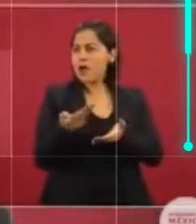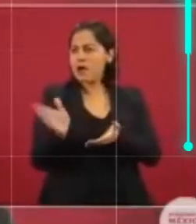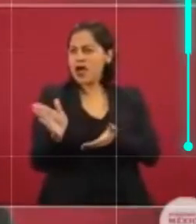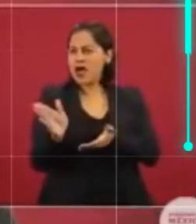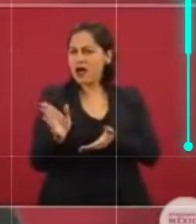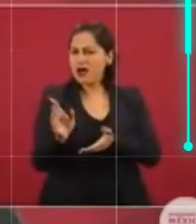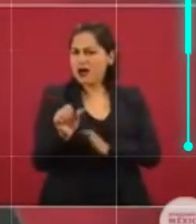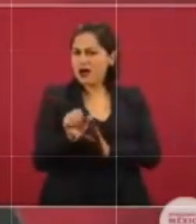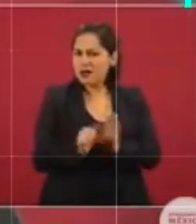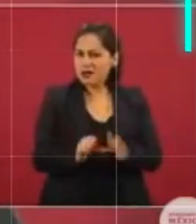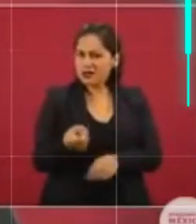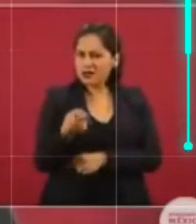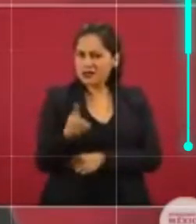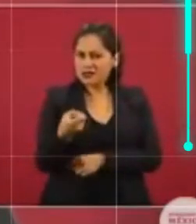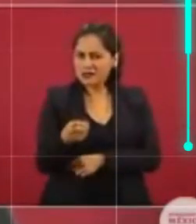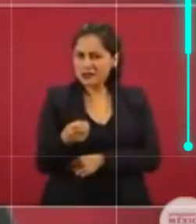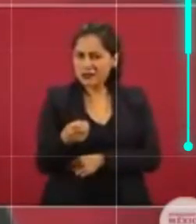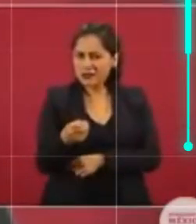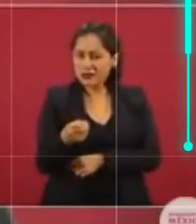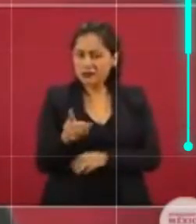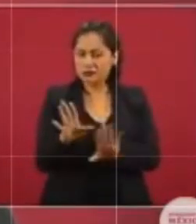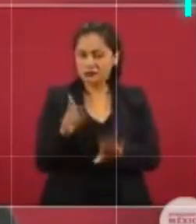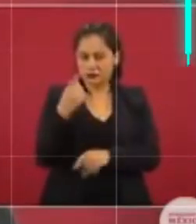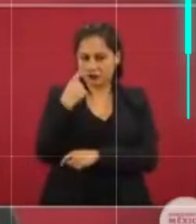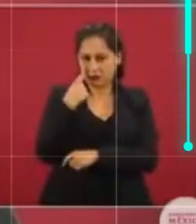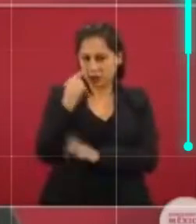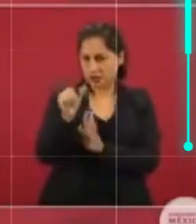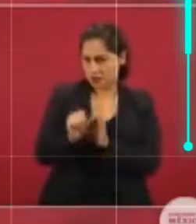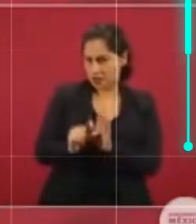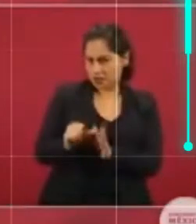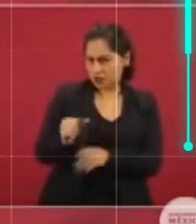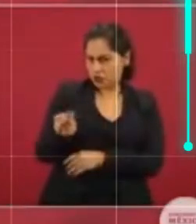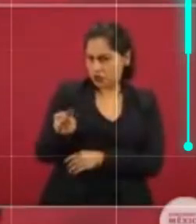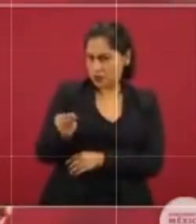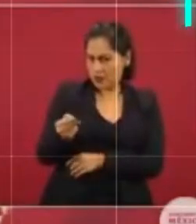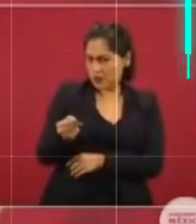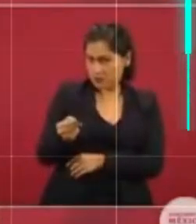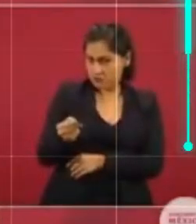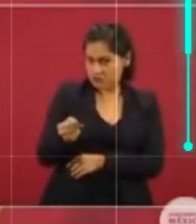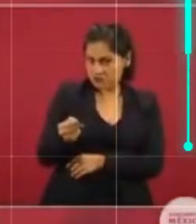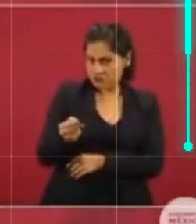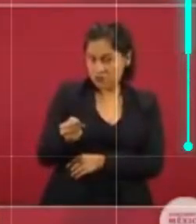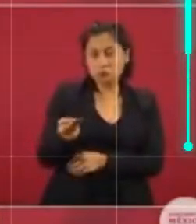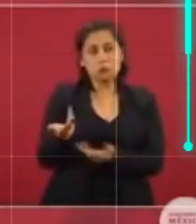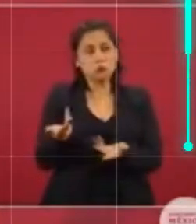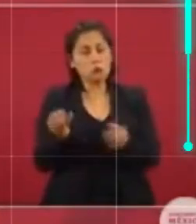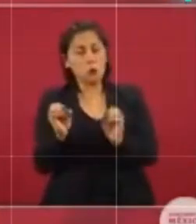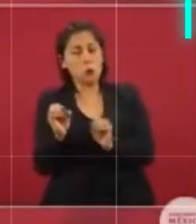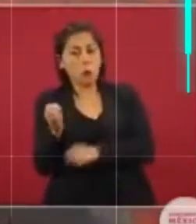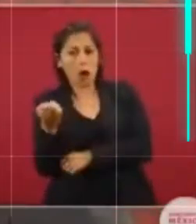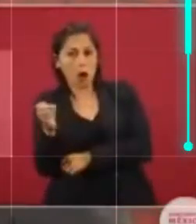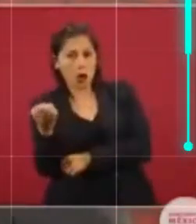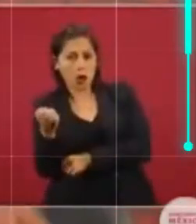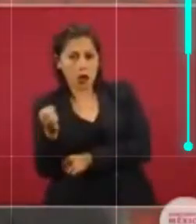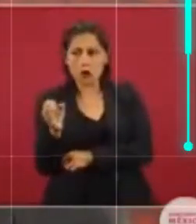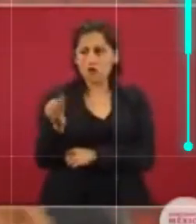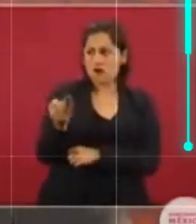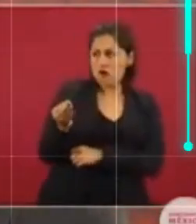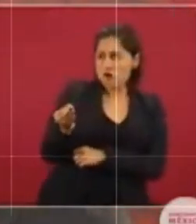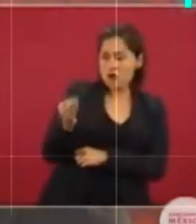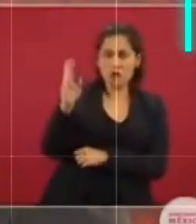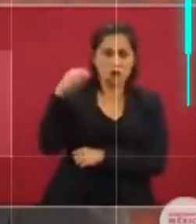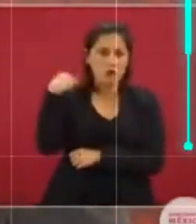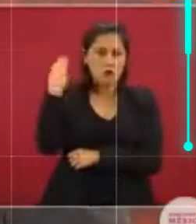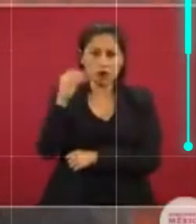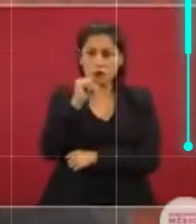No se pierden en noviembre, no se pierden en enero, ni en febrero, ni en marzo.